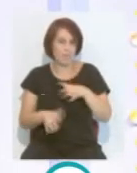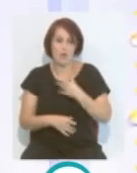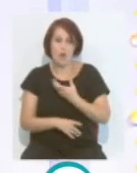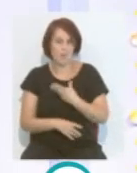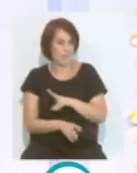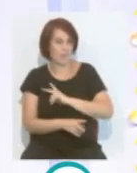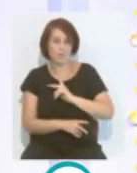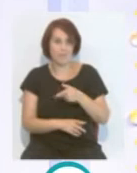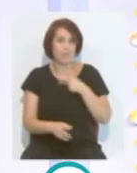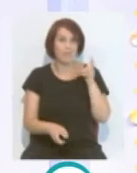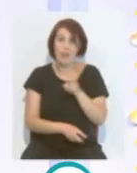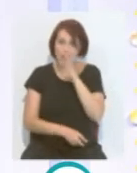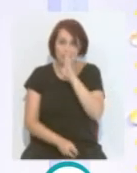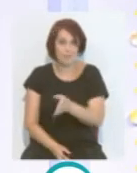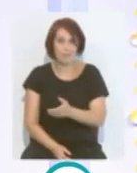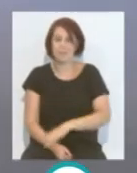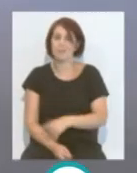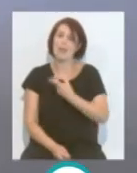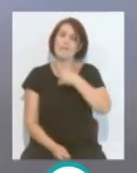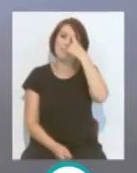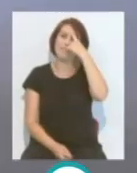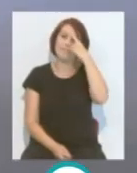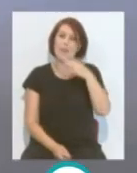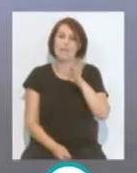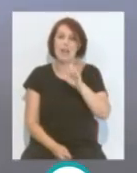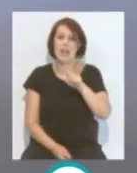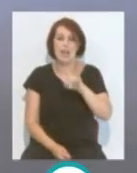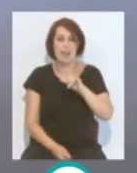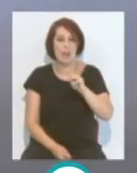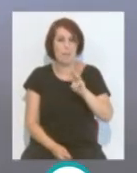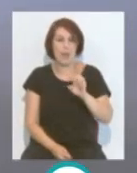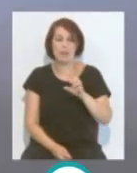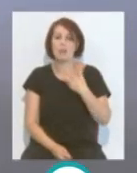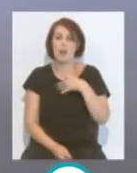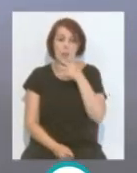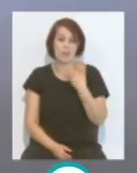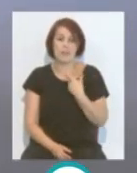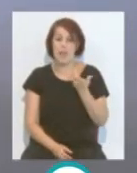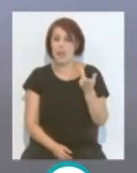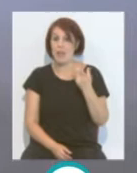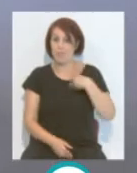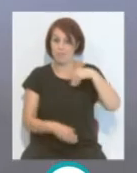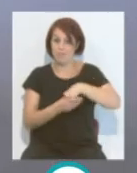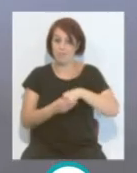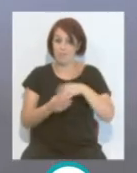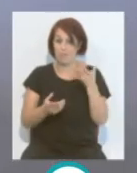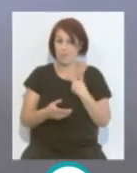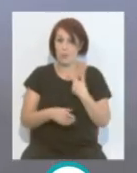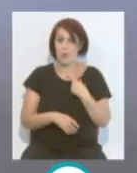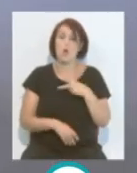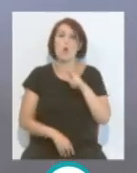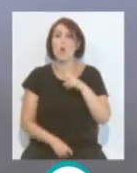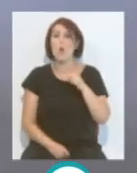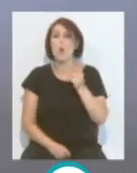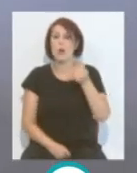respondo sin problema y aquí estoy. Echamos de menos hoy a Felipe Chacartegui, que está jugando en las filas de Lucán actualmente. Hoy tenía